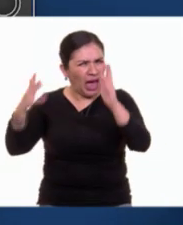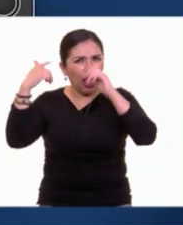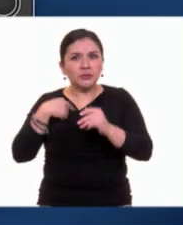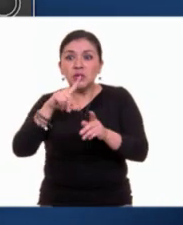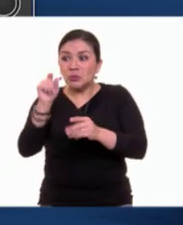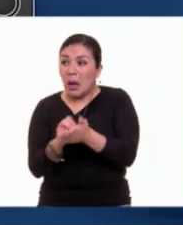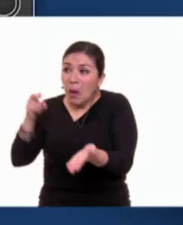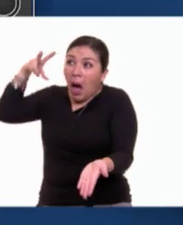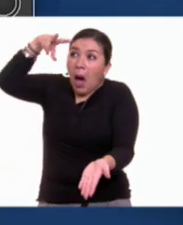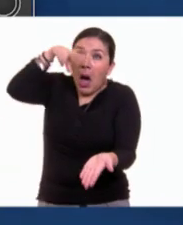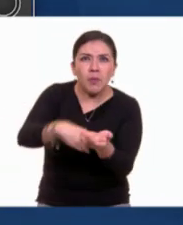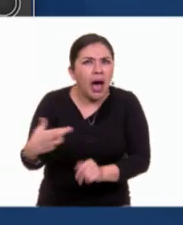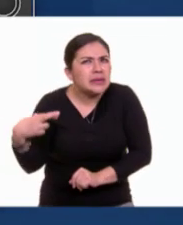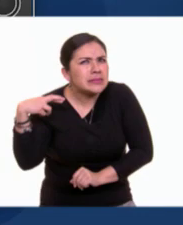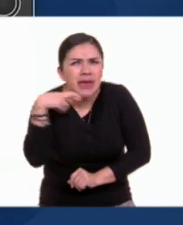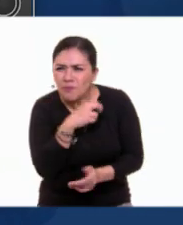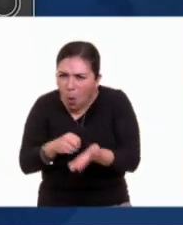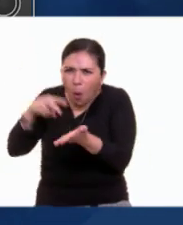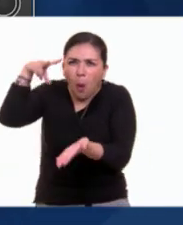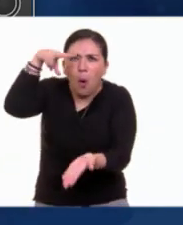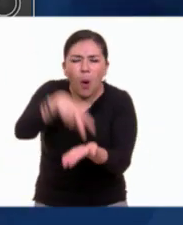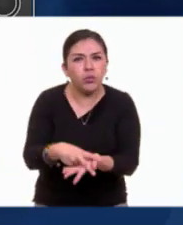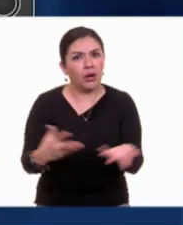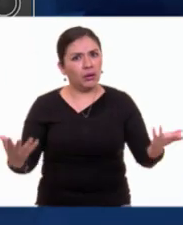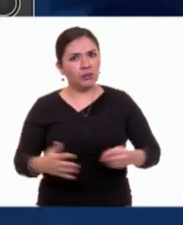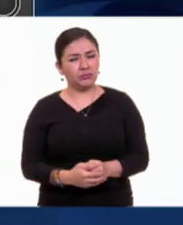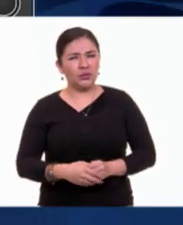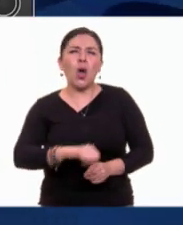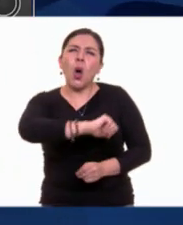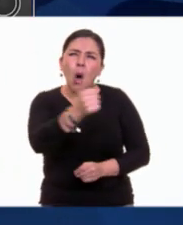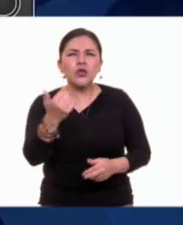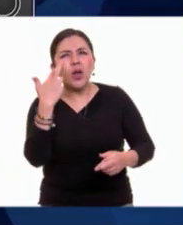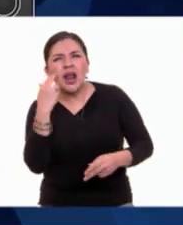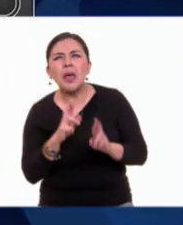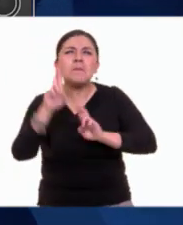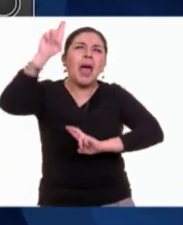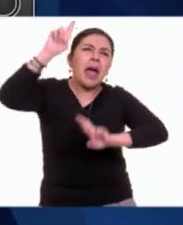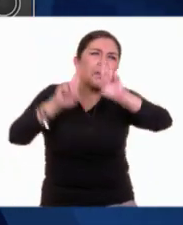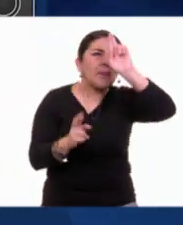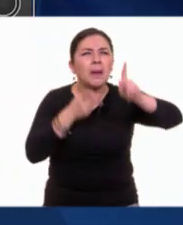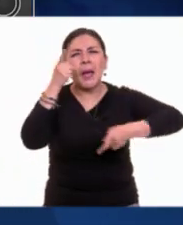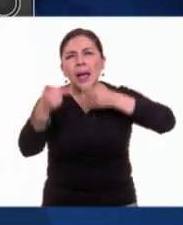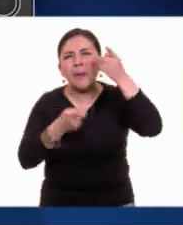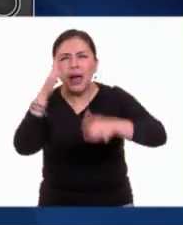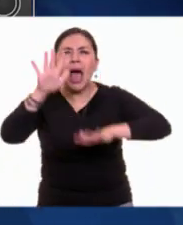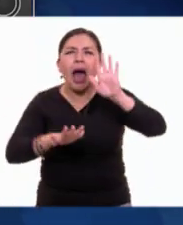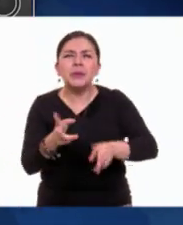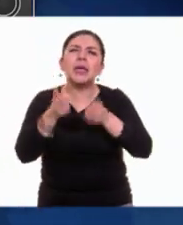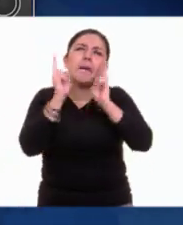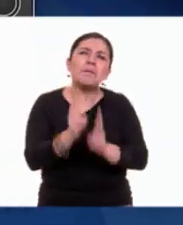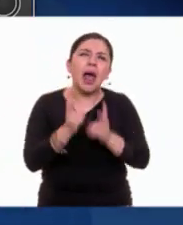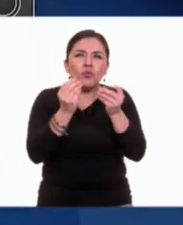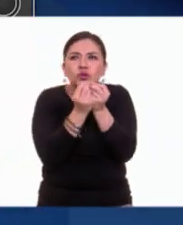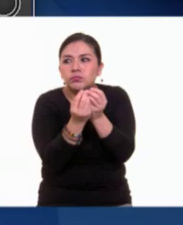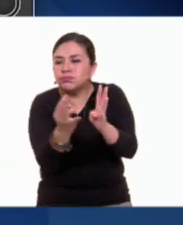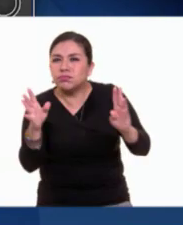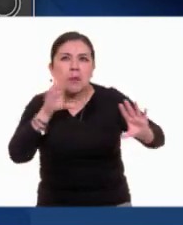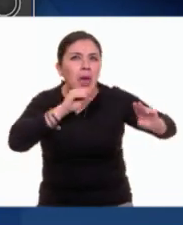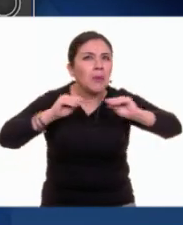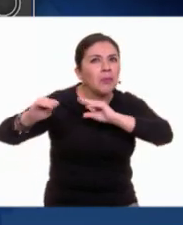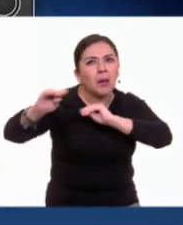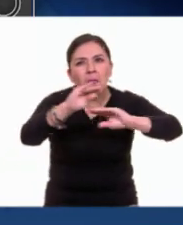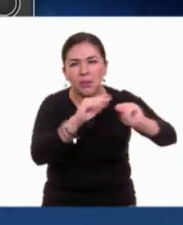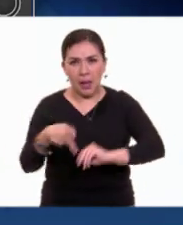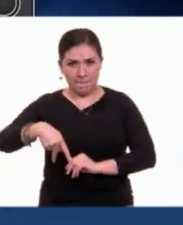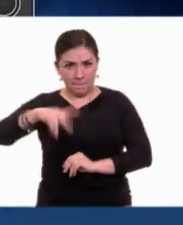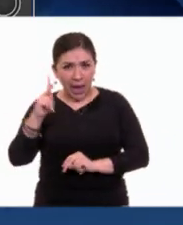enormes y tan rápidos. Otros muchos ratones tomaron la palabra. Y a veces hablaban varios al mismo tiempo.